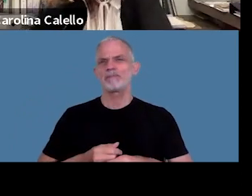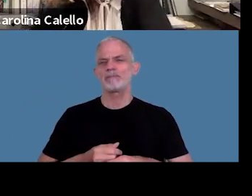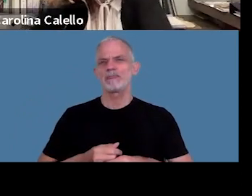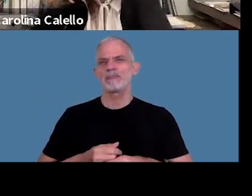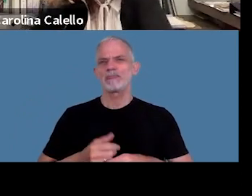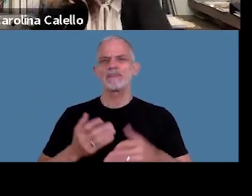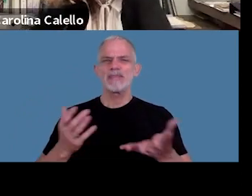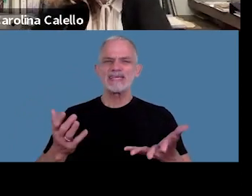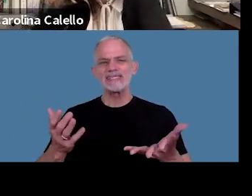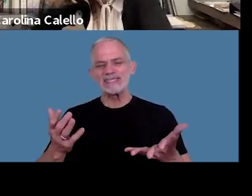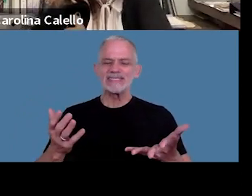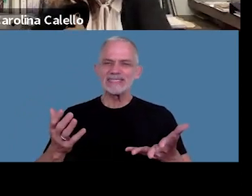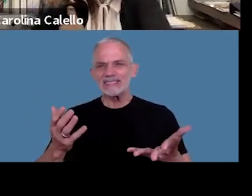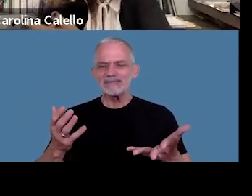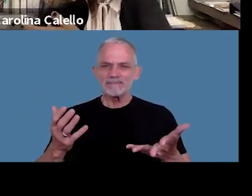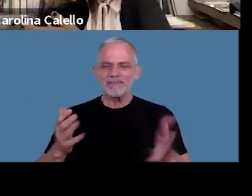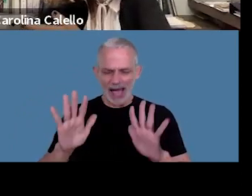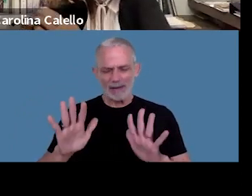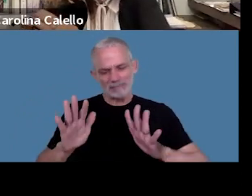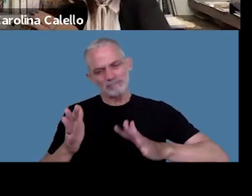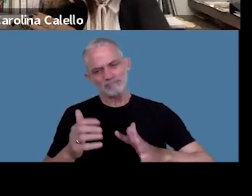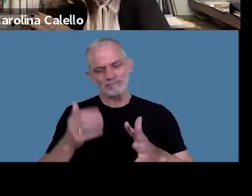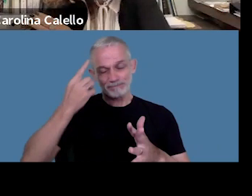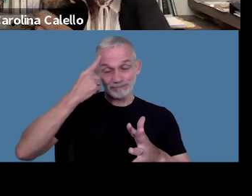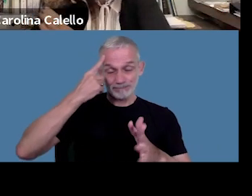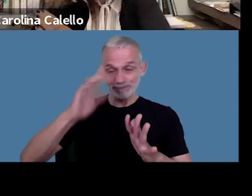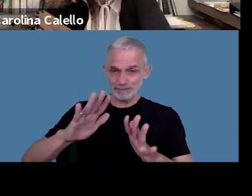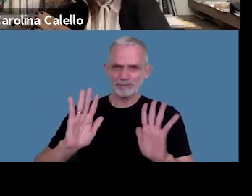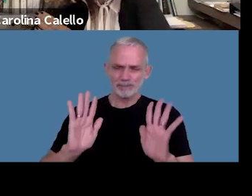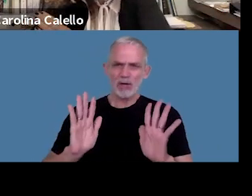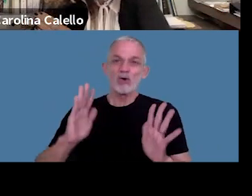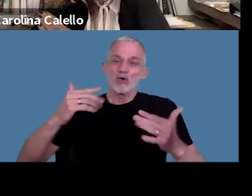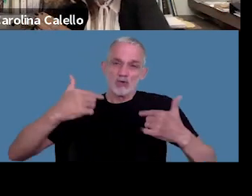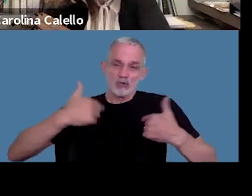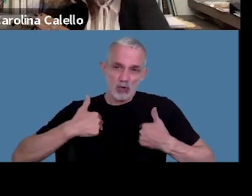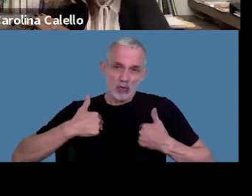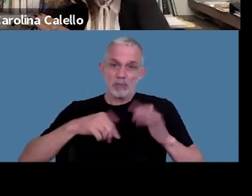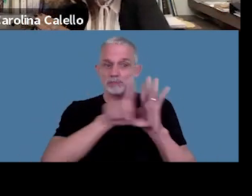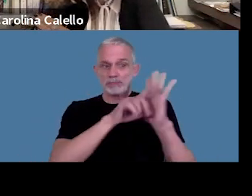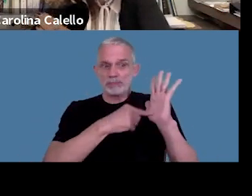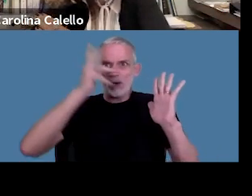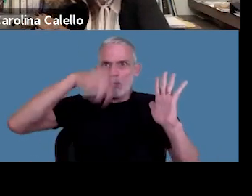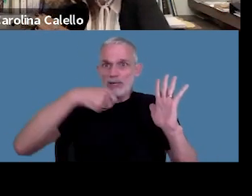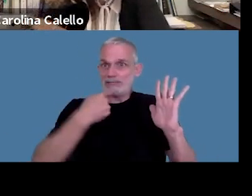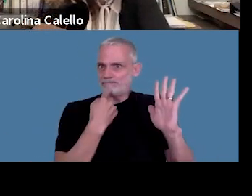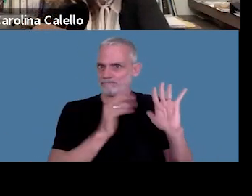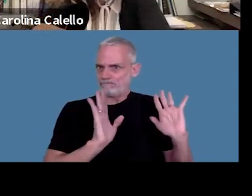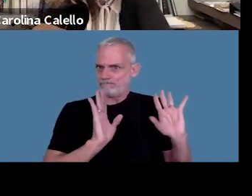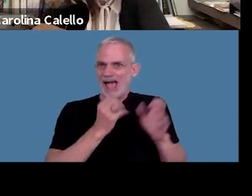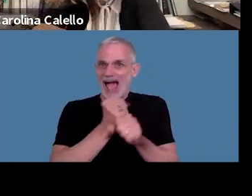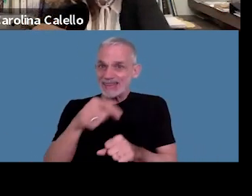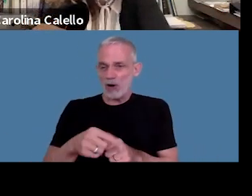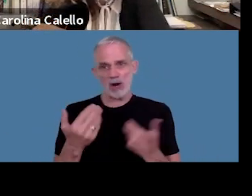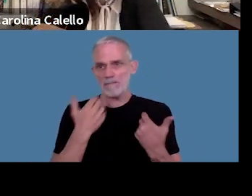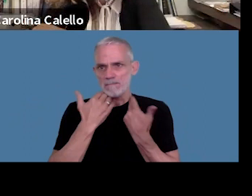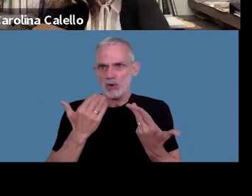es que en realidad tiene bueno a ver de esto yo no he visto jurisprudencia hasta la fecha no es cierto no